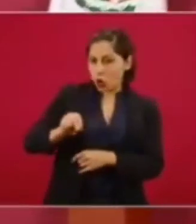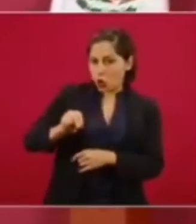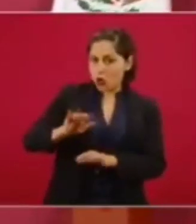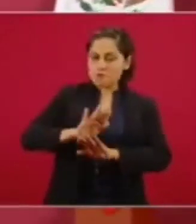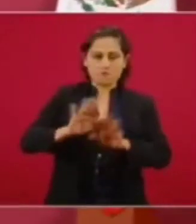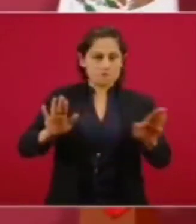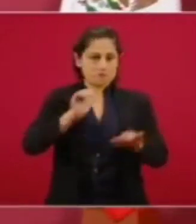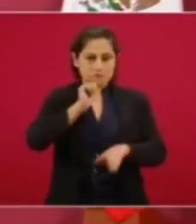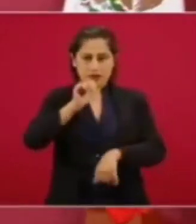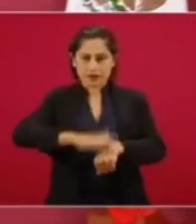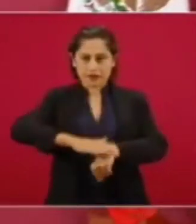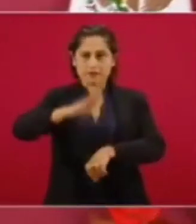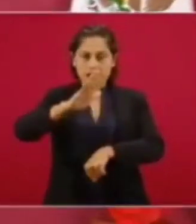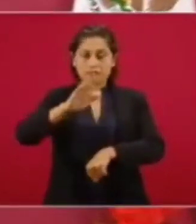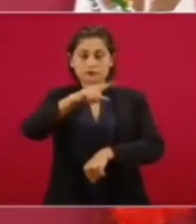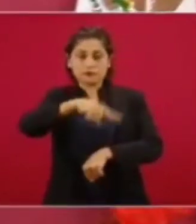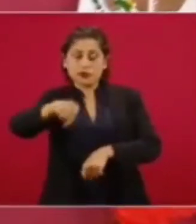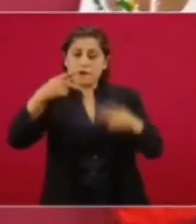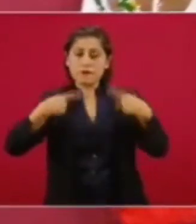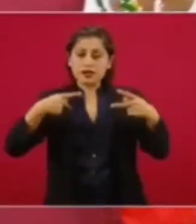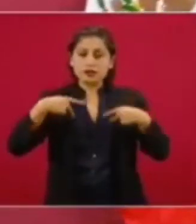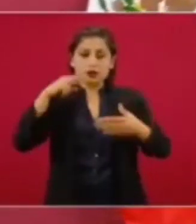irla interpretando.